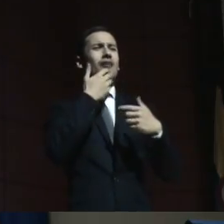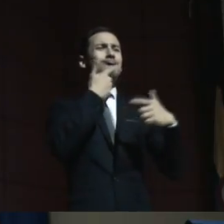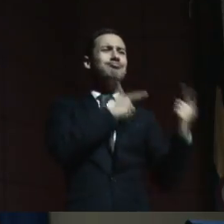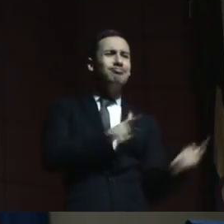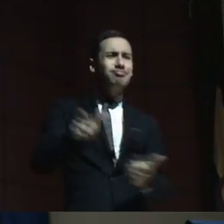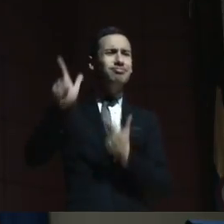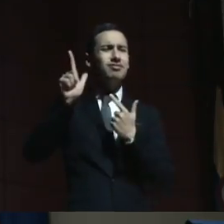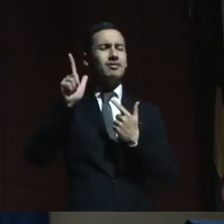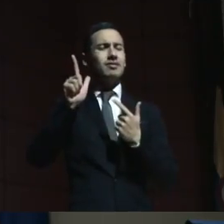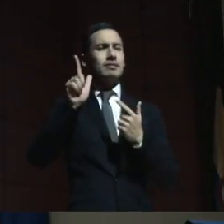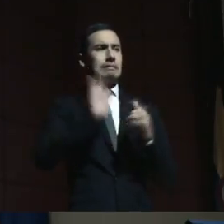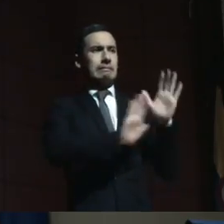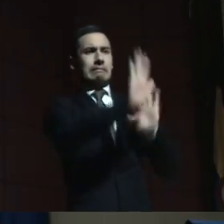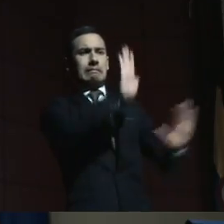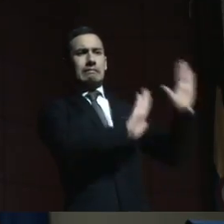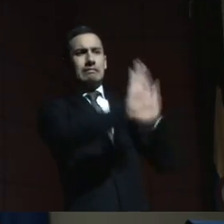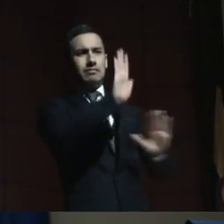ellos,